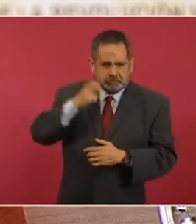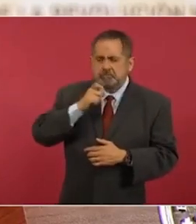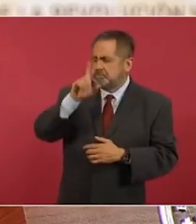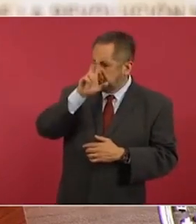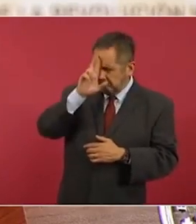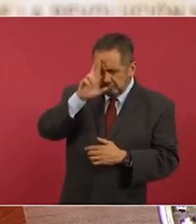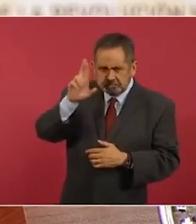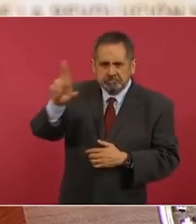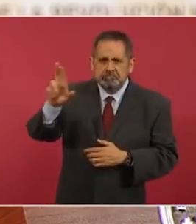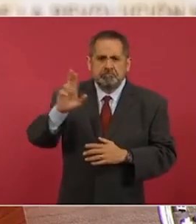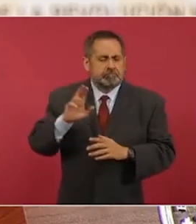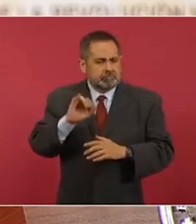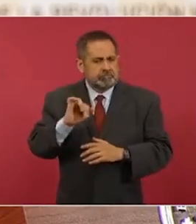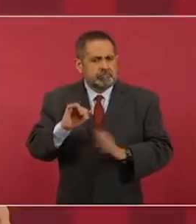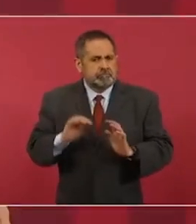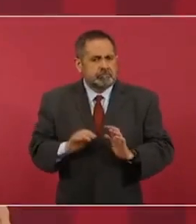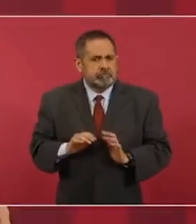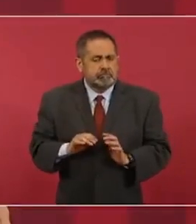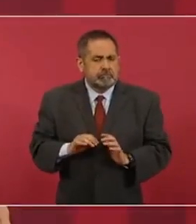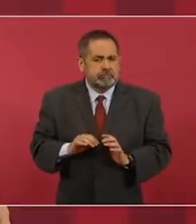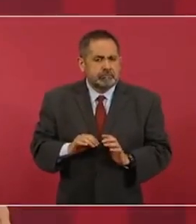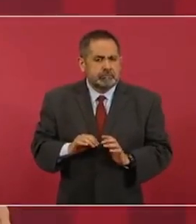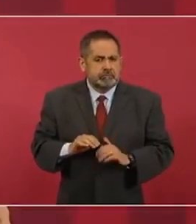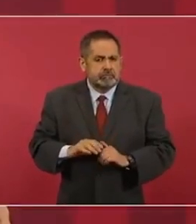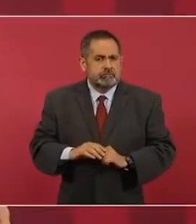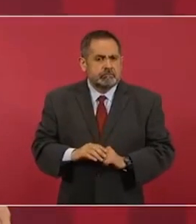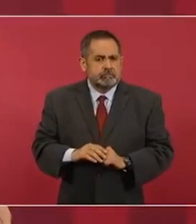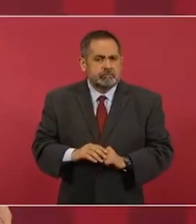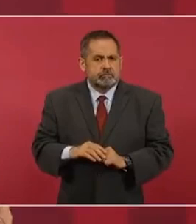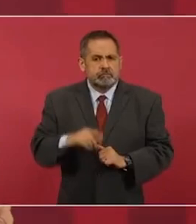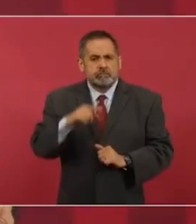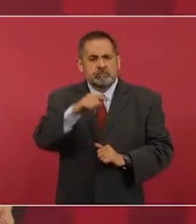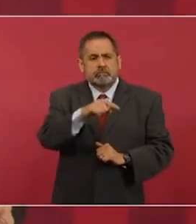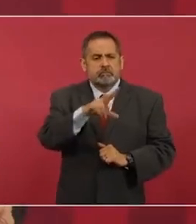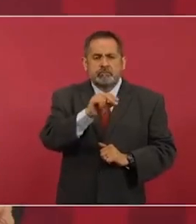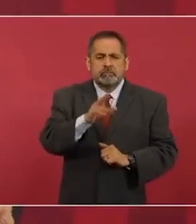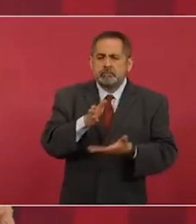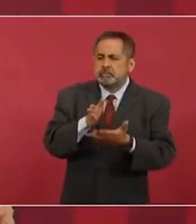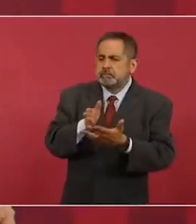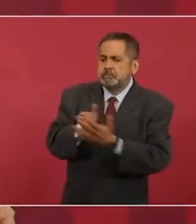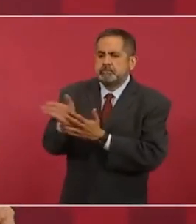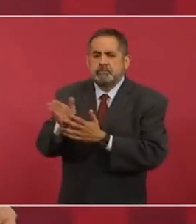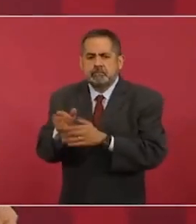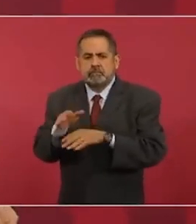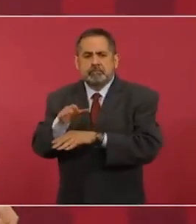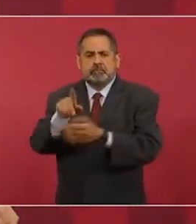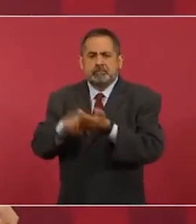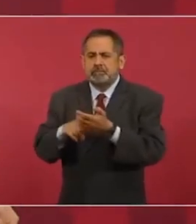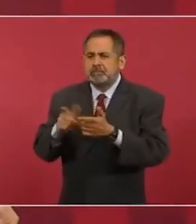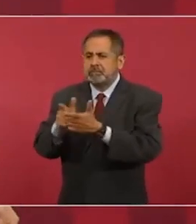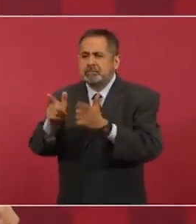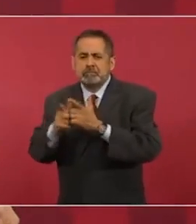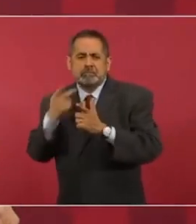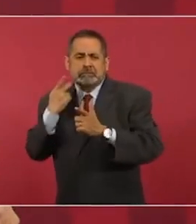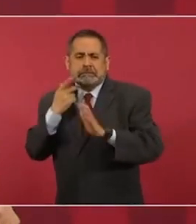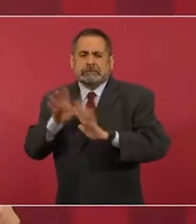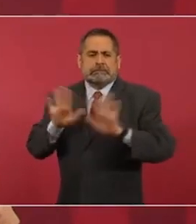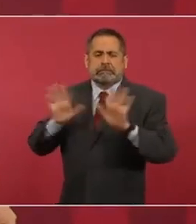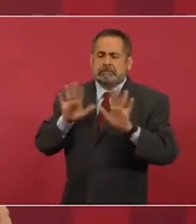que no se meta en cuestiones partidistas